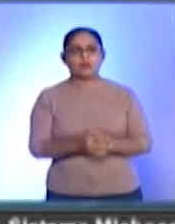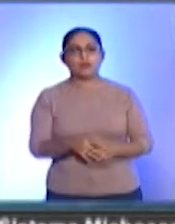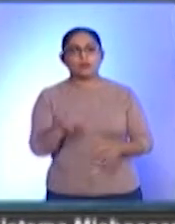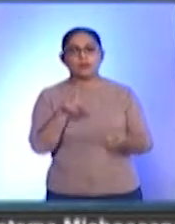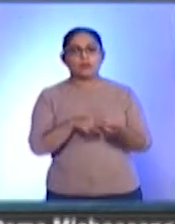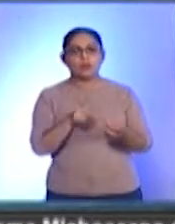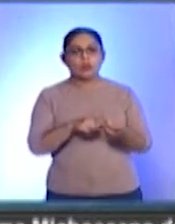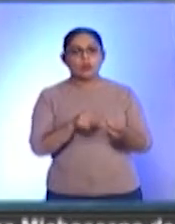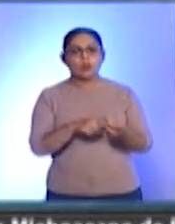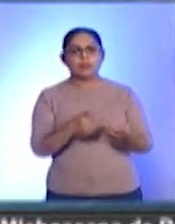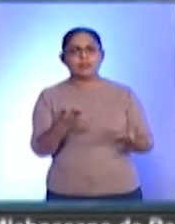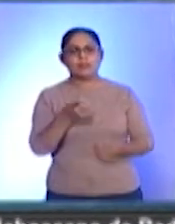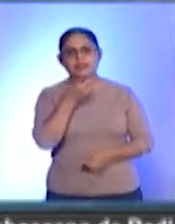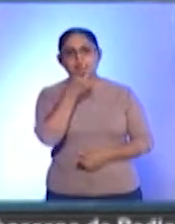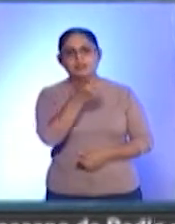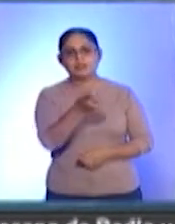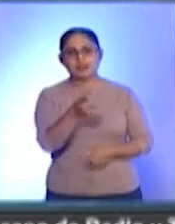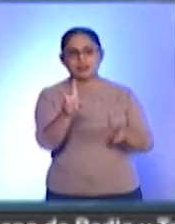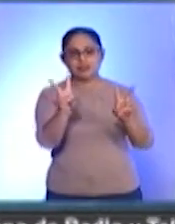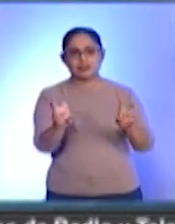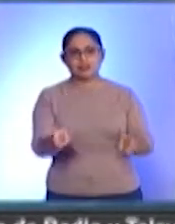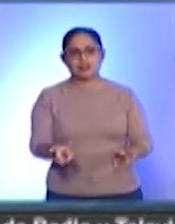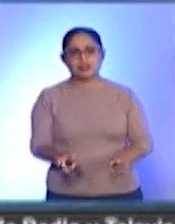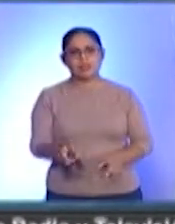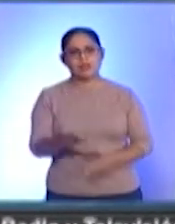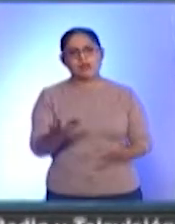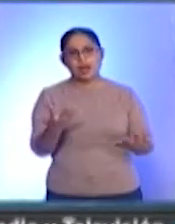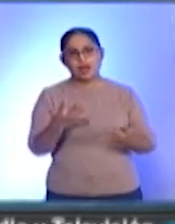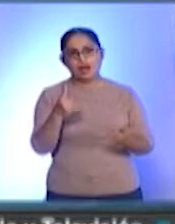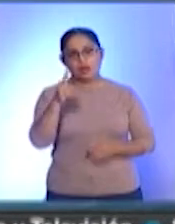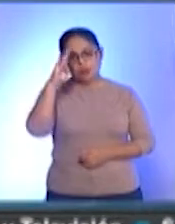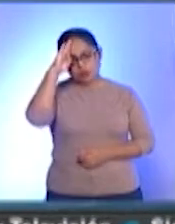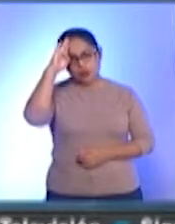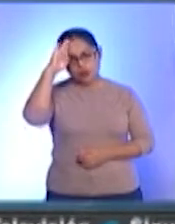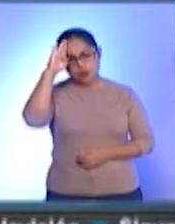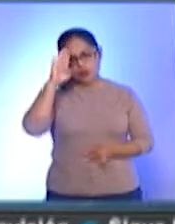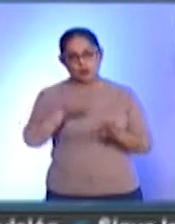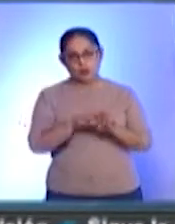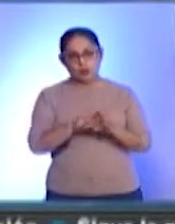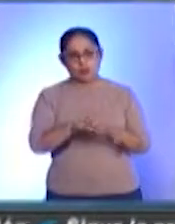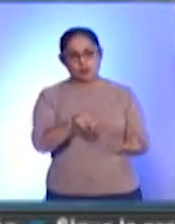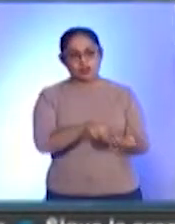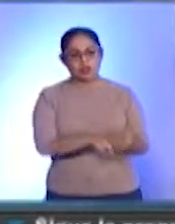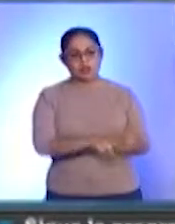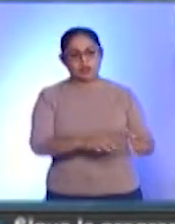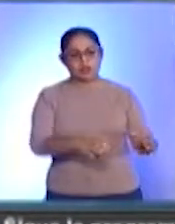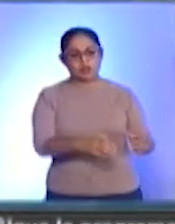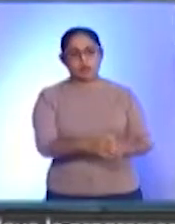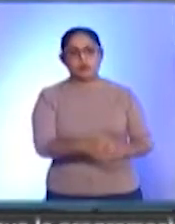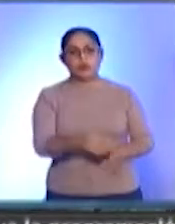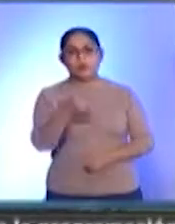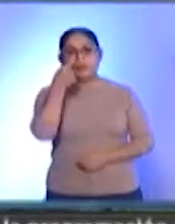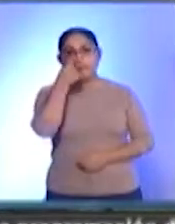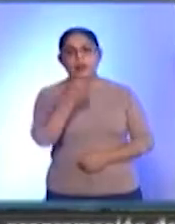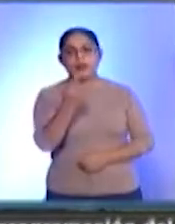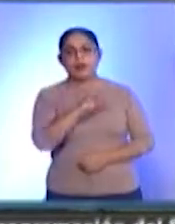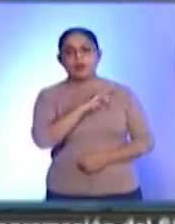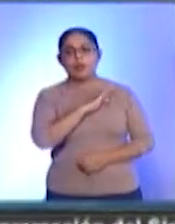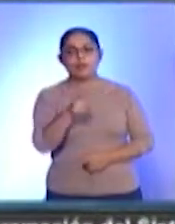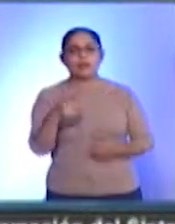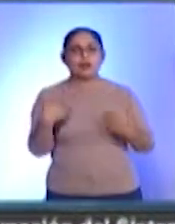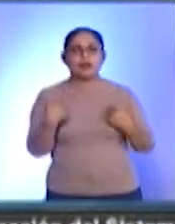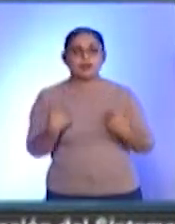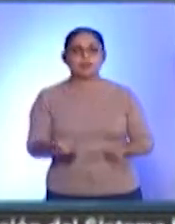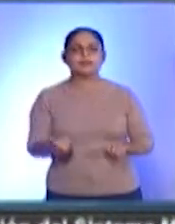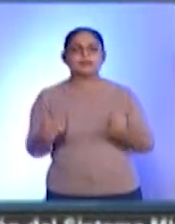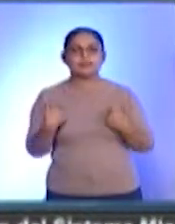nosotros plantear los temas se detone una reflexión al interior de la comunidad para que puedan comprender más